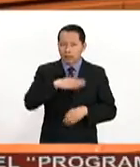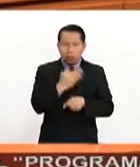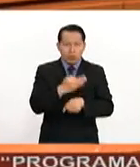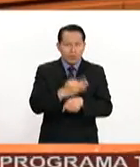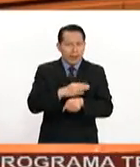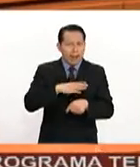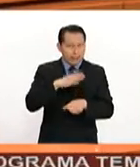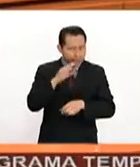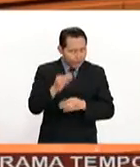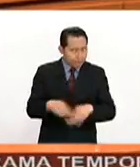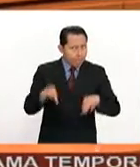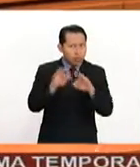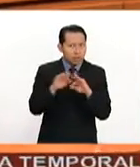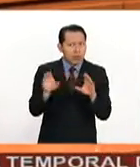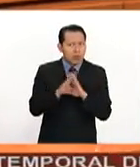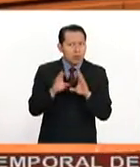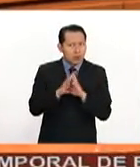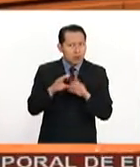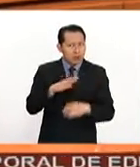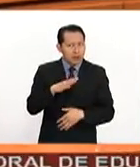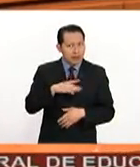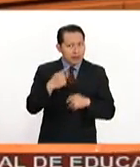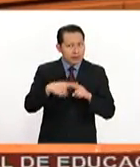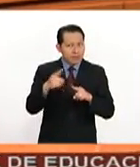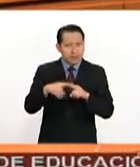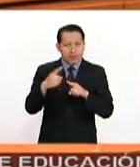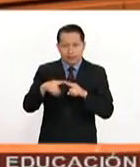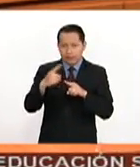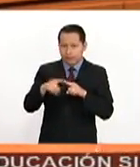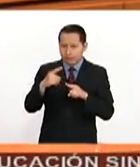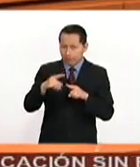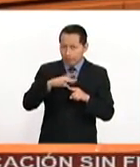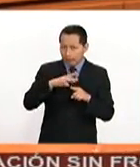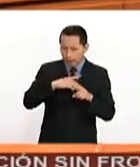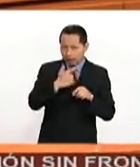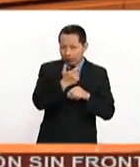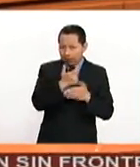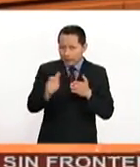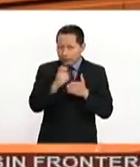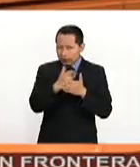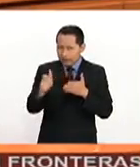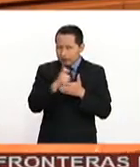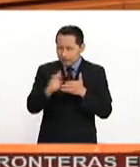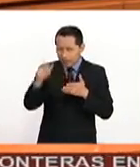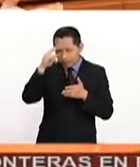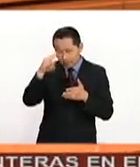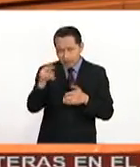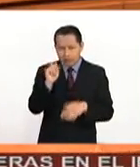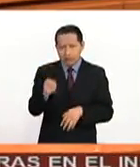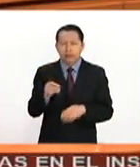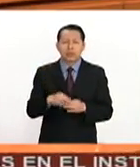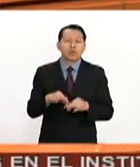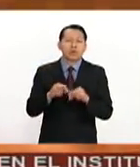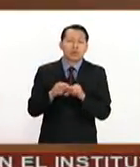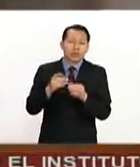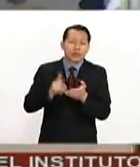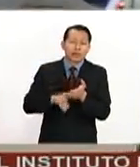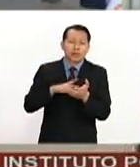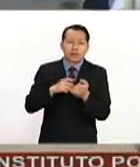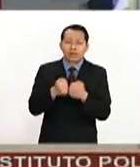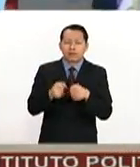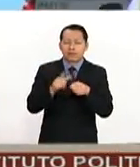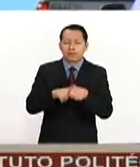volumen muy importante de divisas para nuestro país tienen más allá de su carácter económico un profundo contenido social.